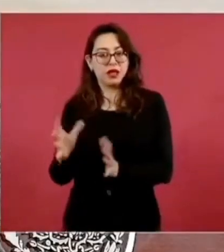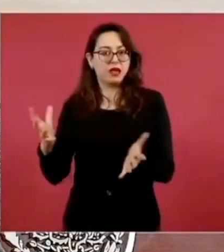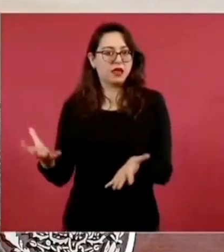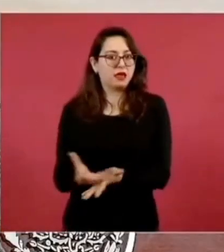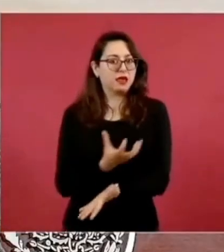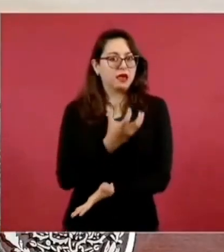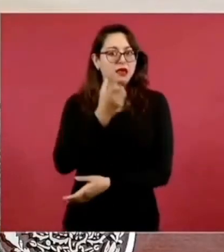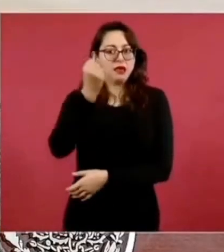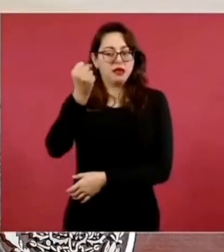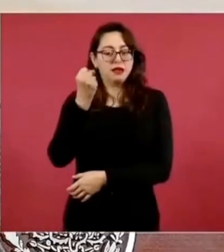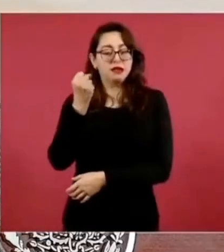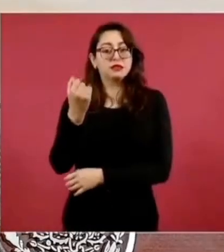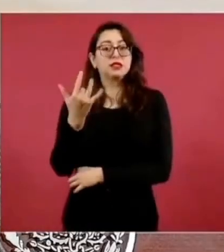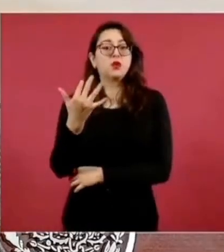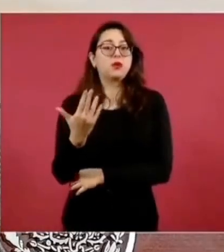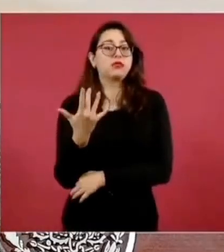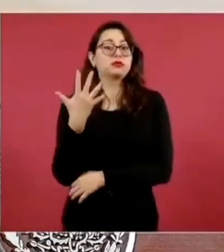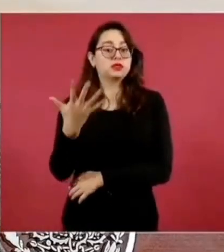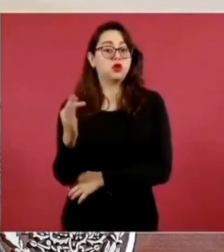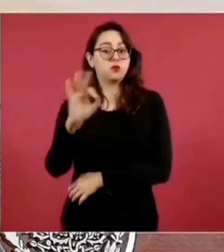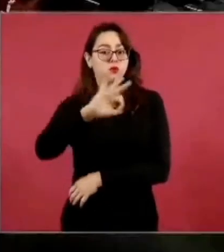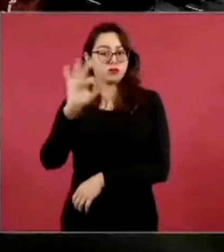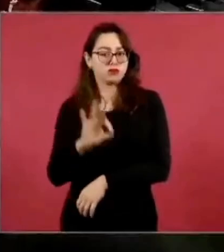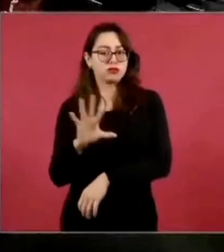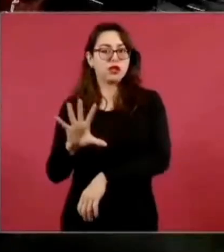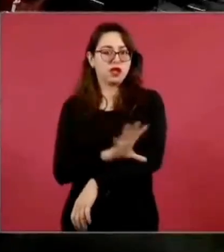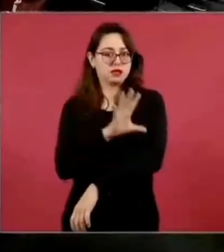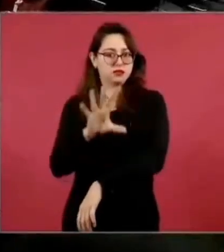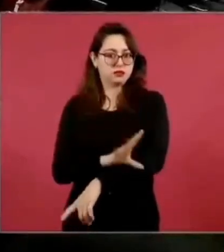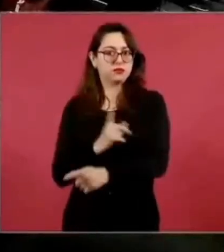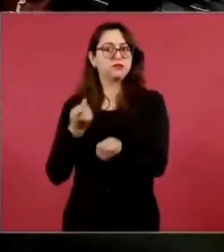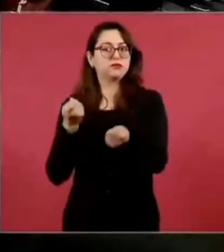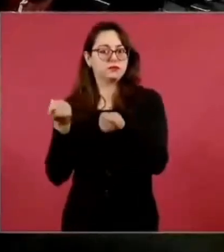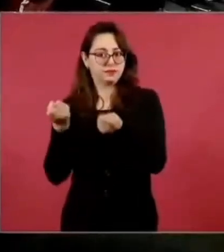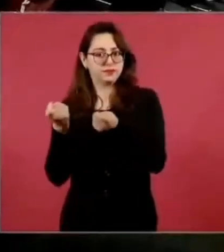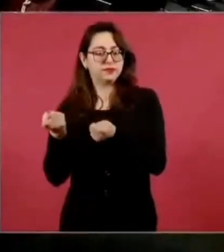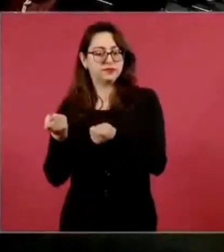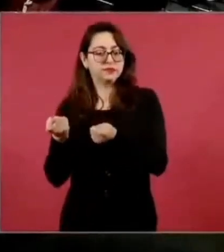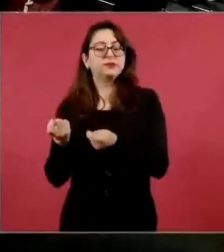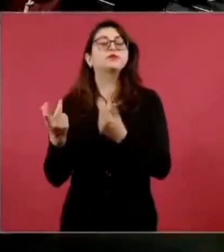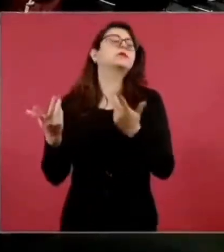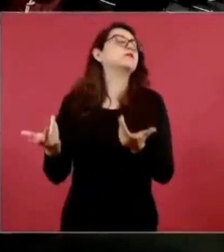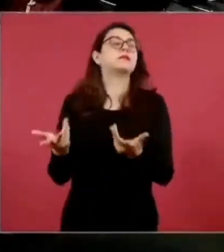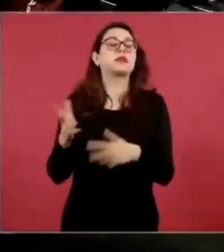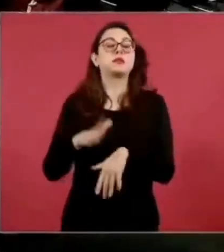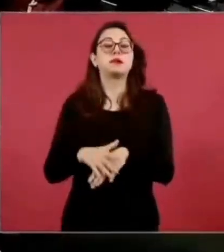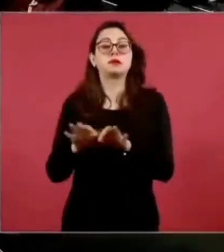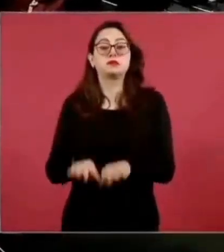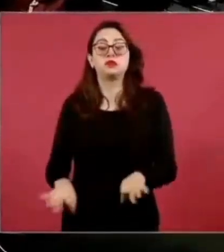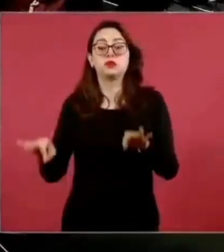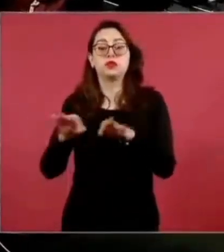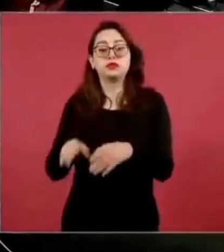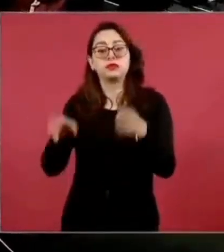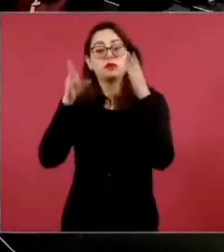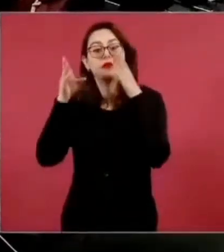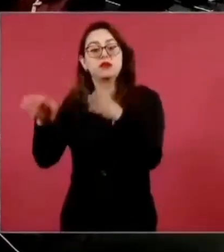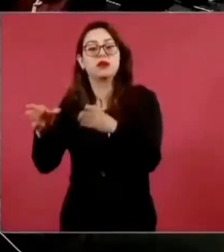a los consumidores domésticos,